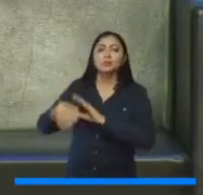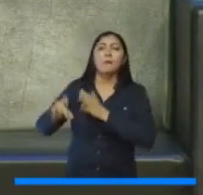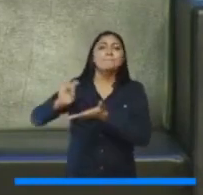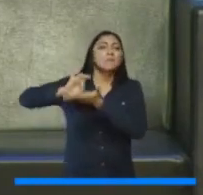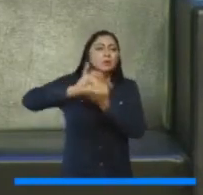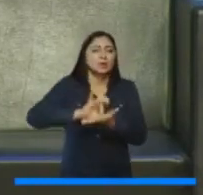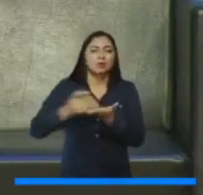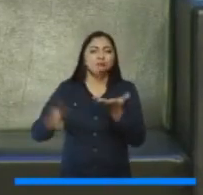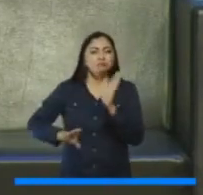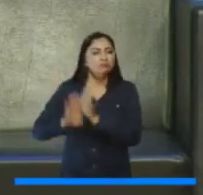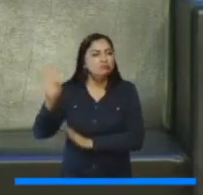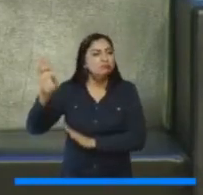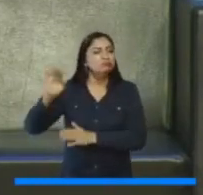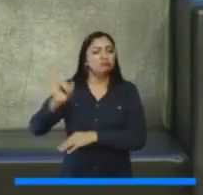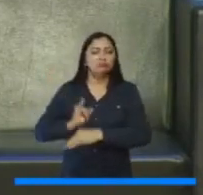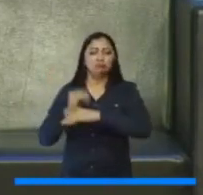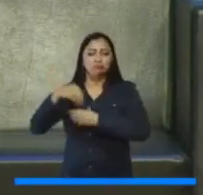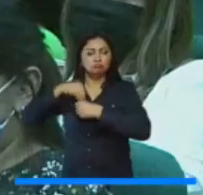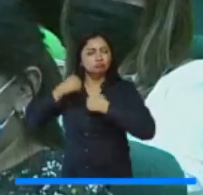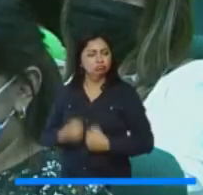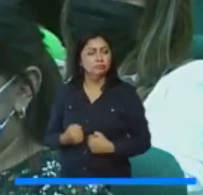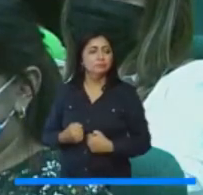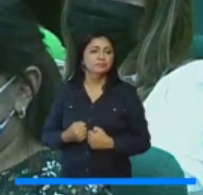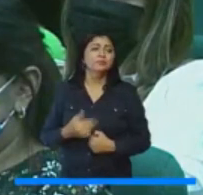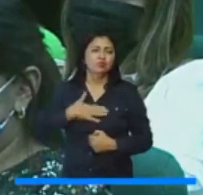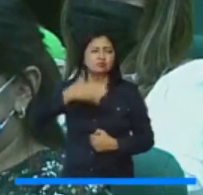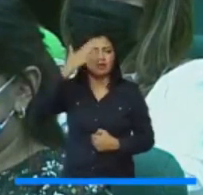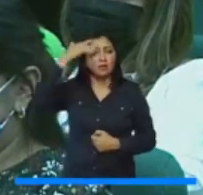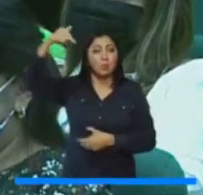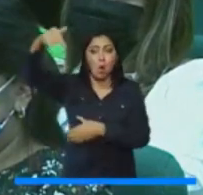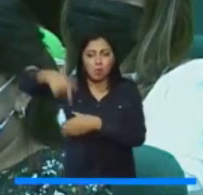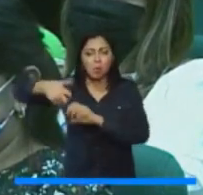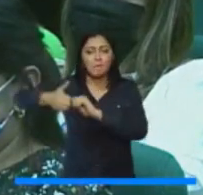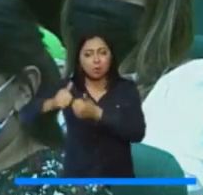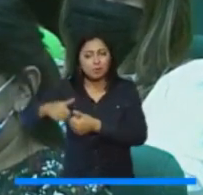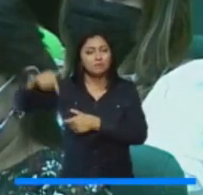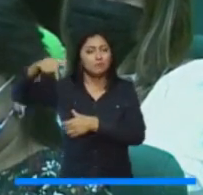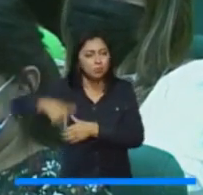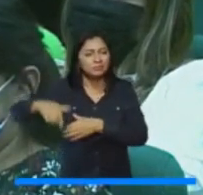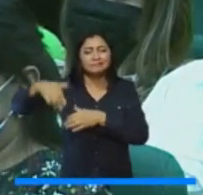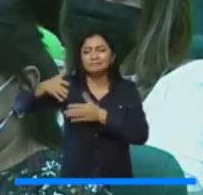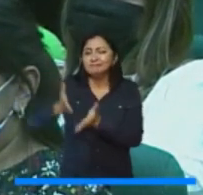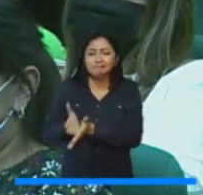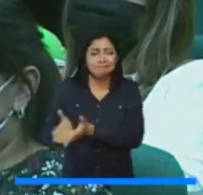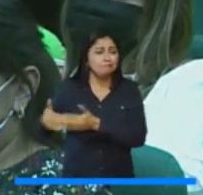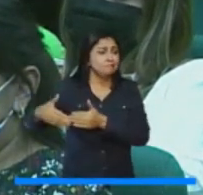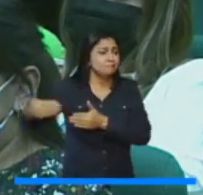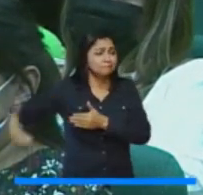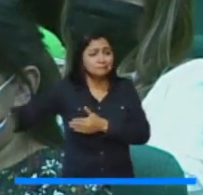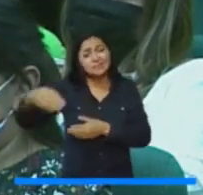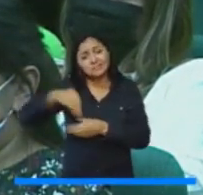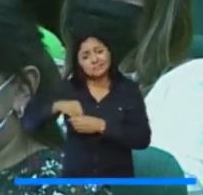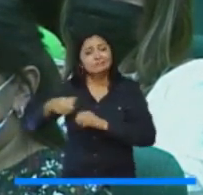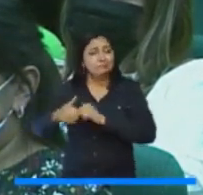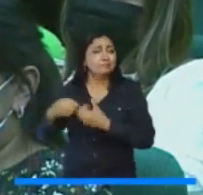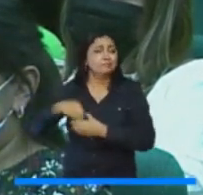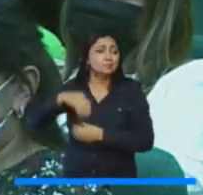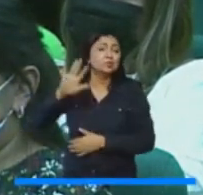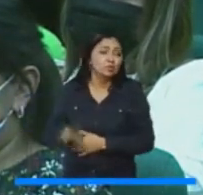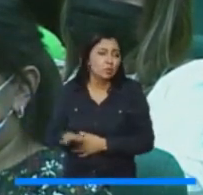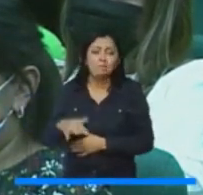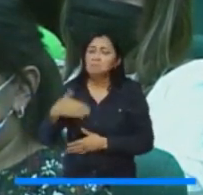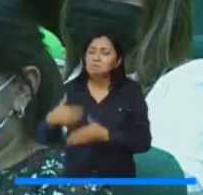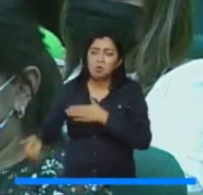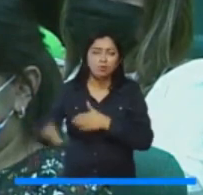sin desconocer los conflictos, sin desconocer las tensiones que están permanentes, porque eso hace parte de la vida institucional, hemos